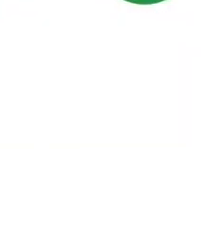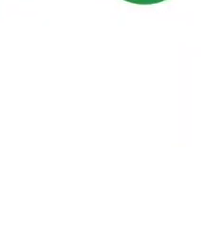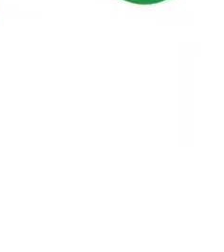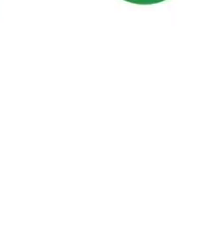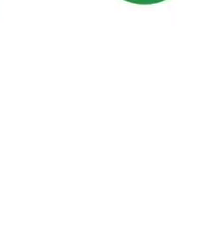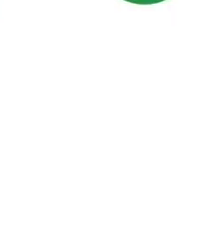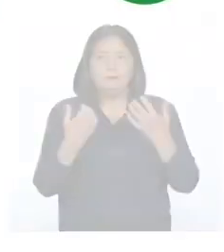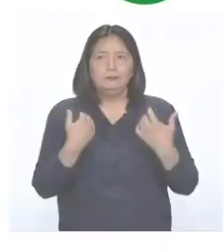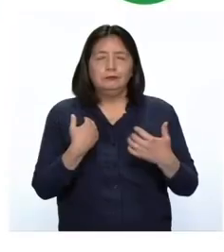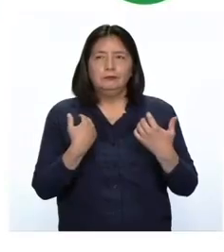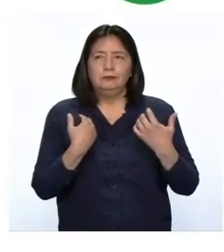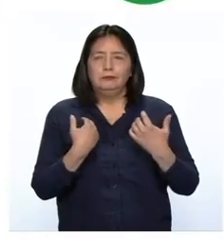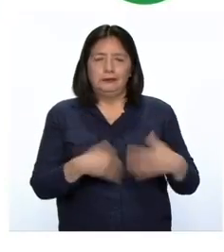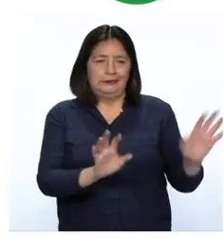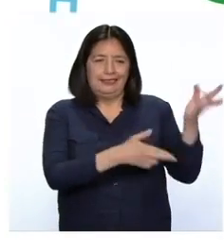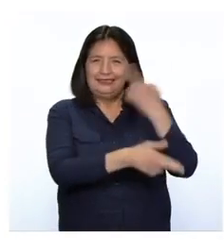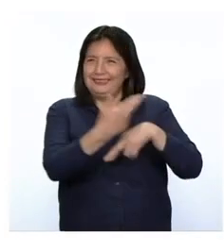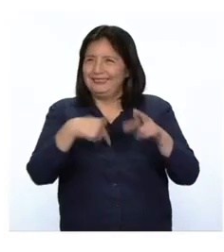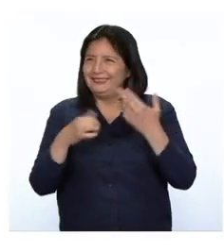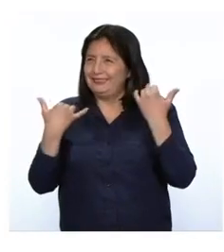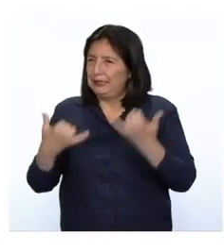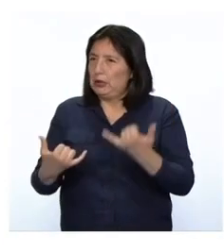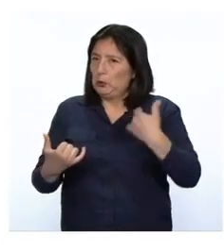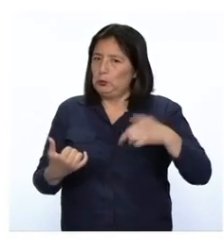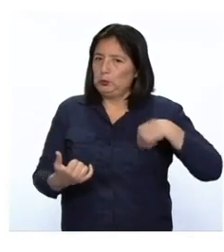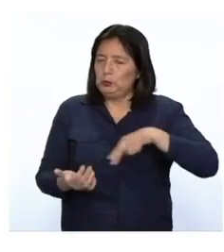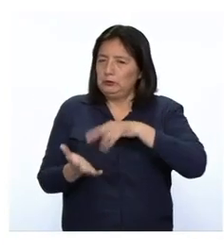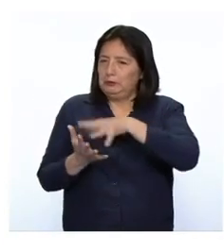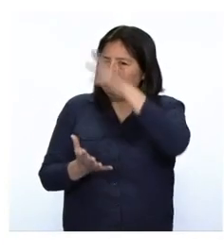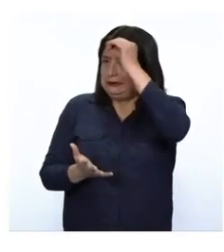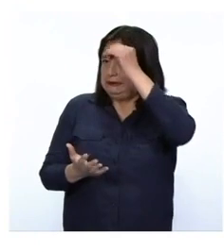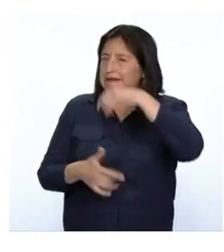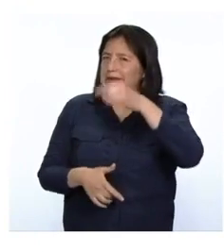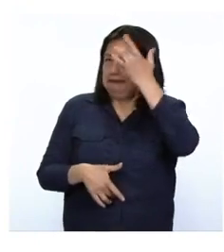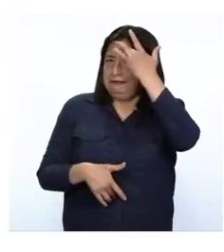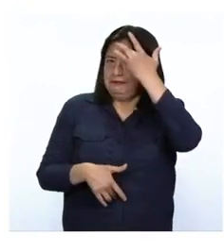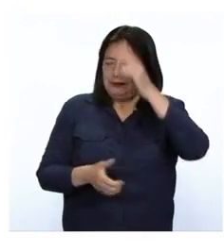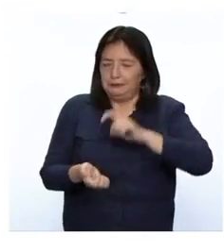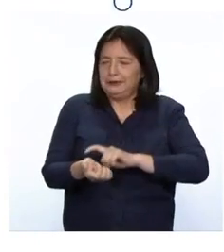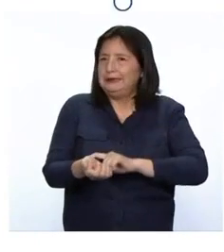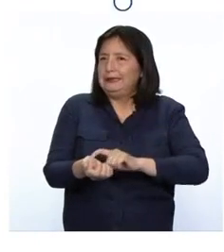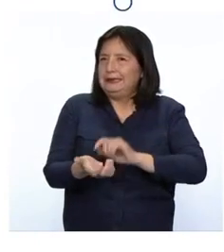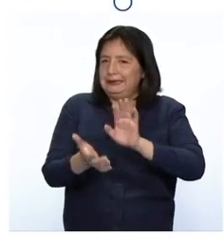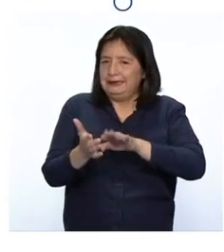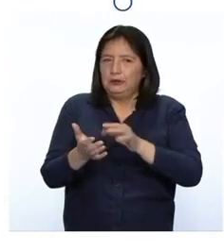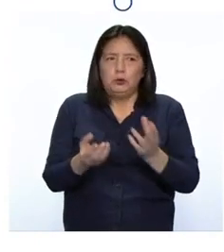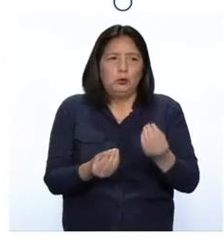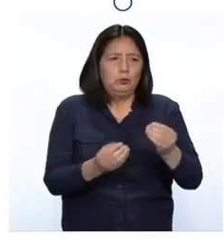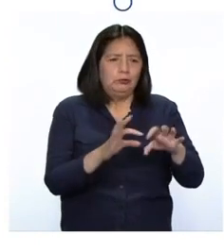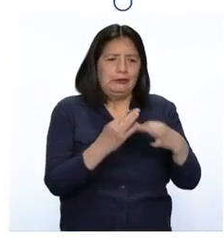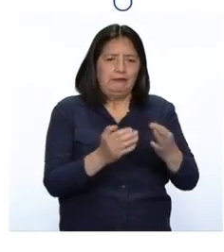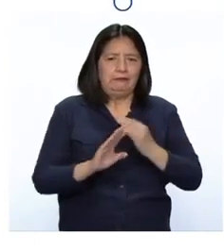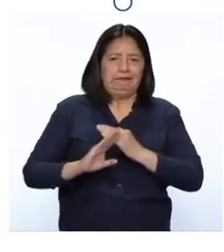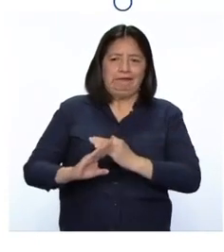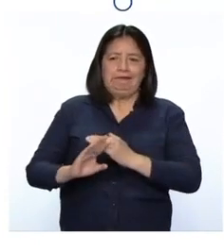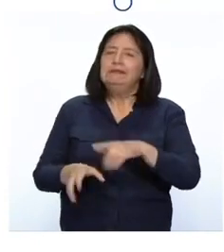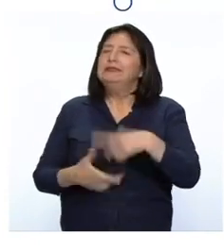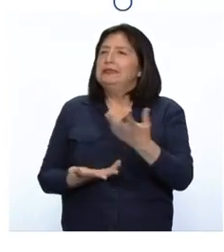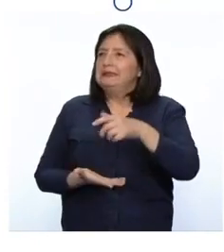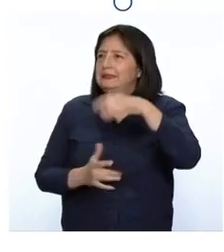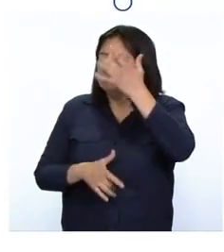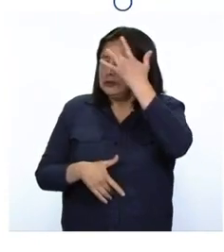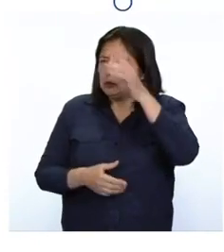Ya estamos de regreso. El día de hoy estamos aprendiendo sobre la anemia y cómo nuestras familias combaten esta enfermedad con la